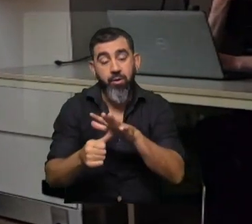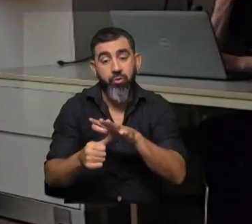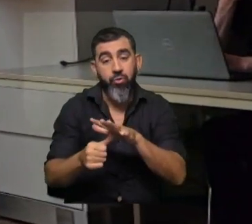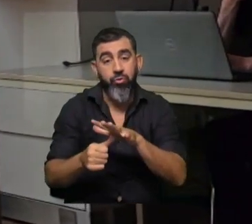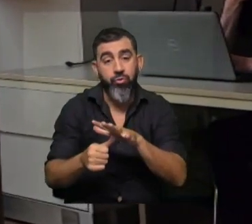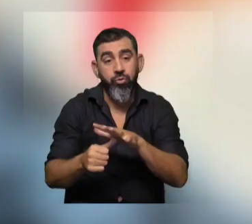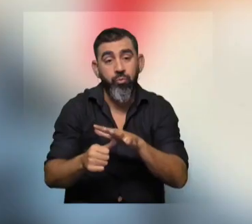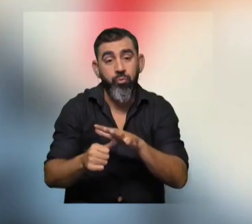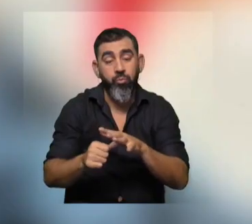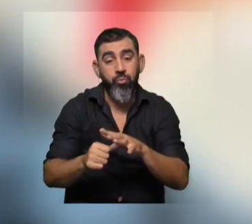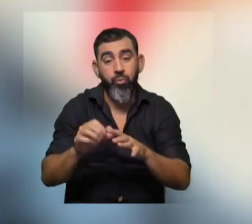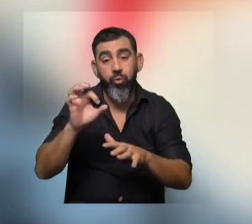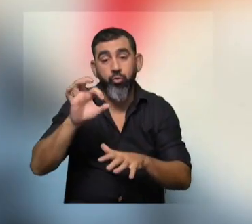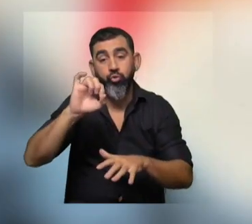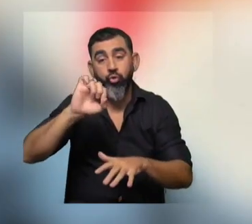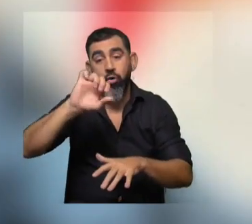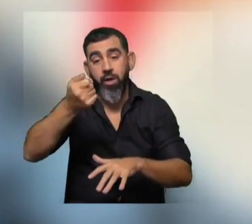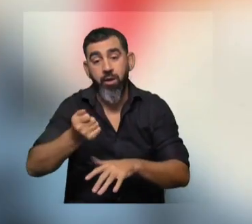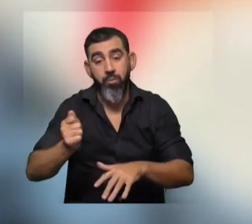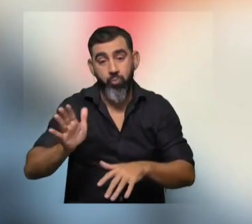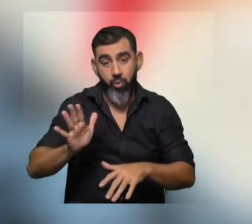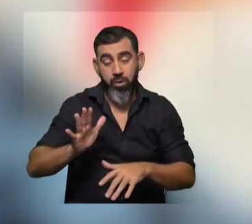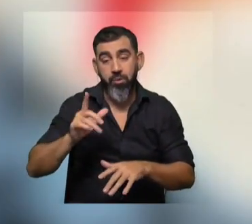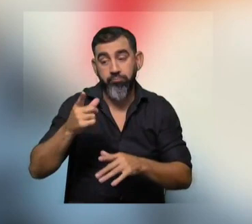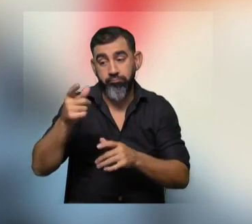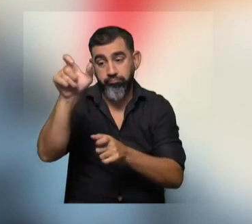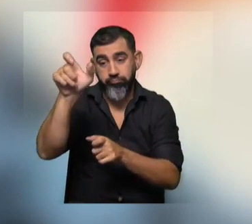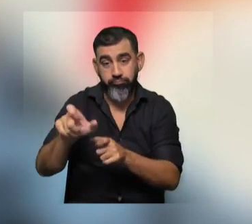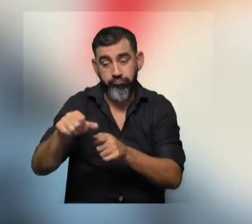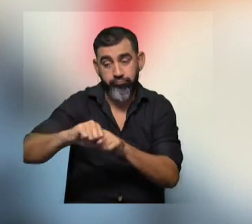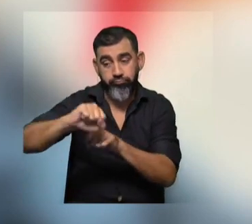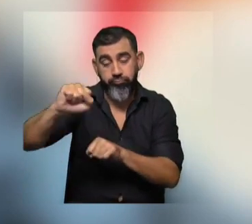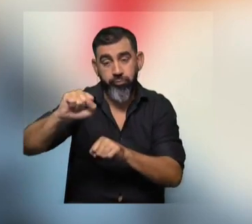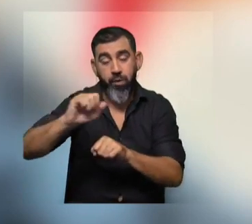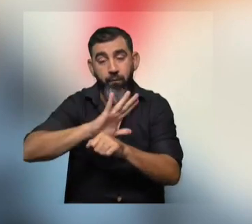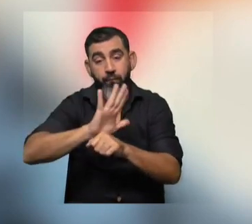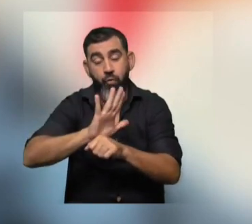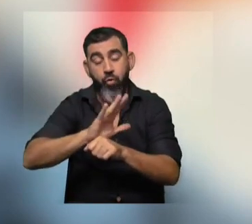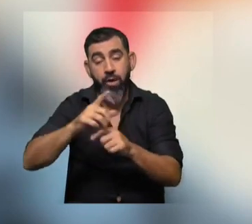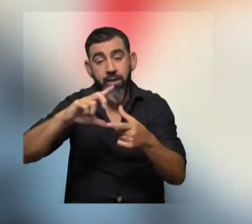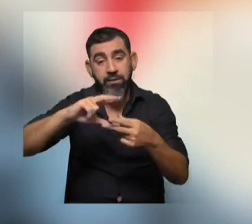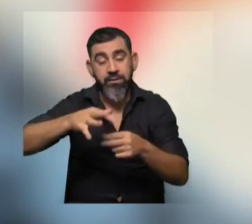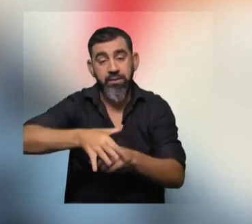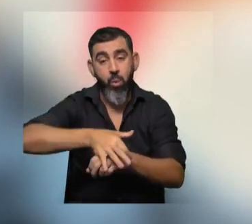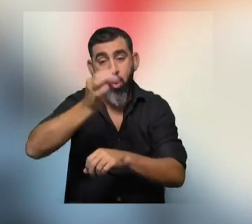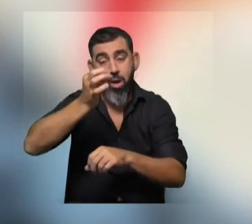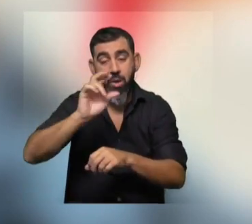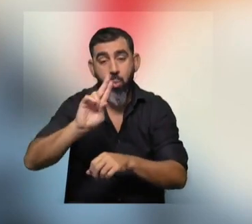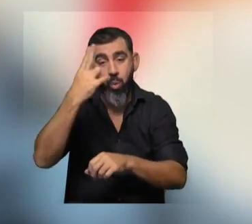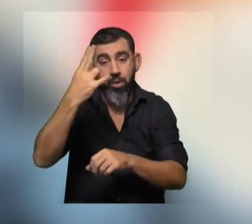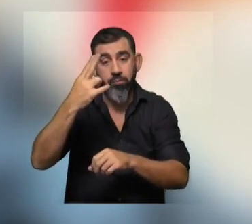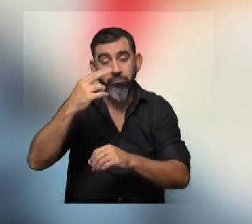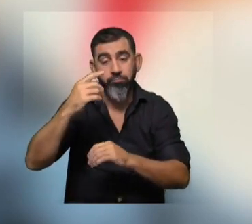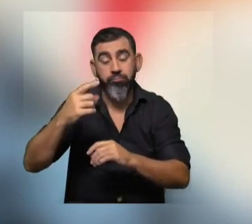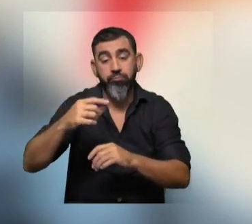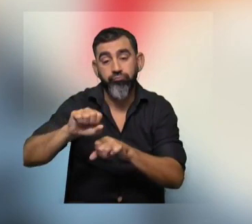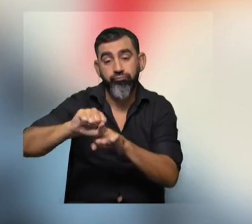Ignatova. Marcos David, quien realizó su maestría en Biología Celular y Molecular en Uruguay, actualmente está desarrollando